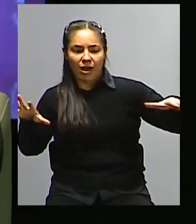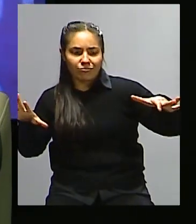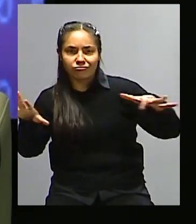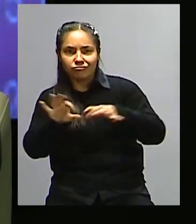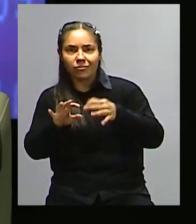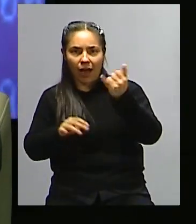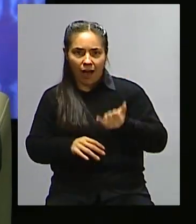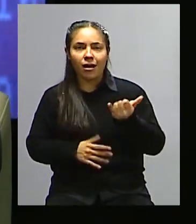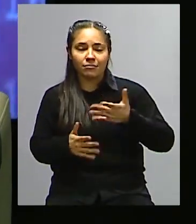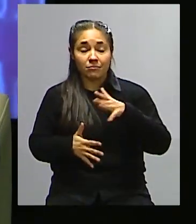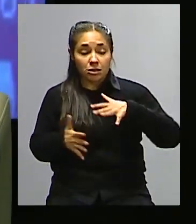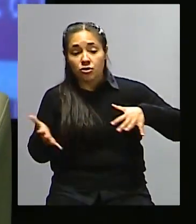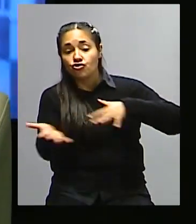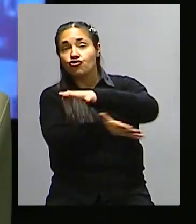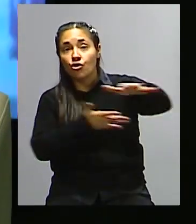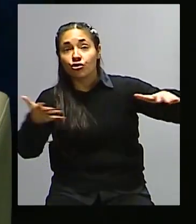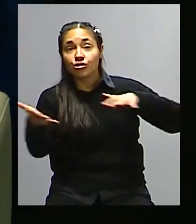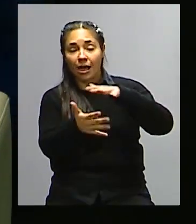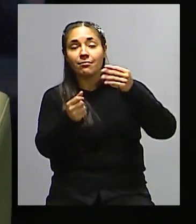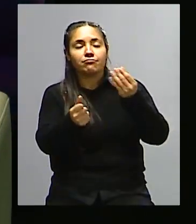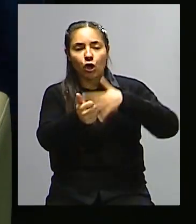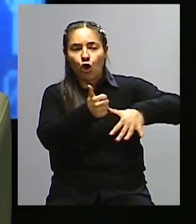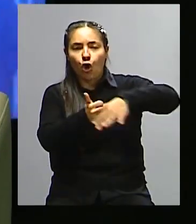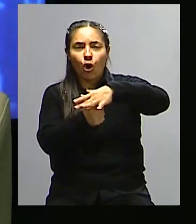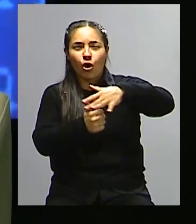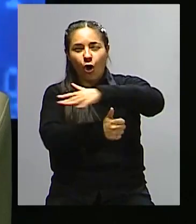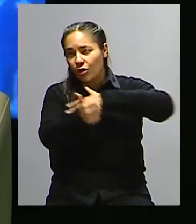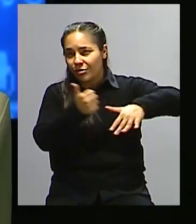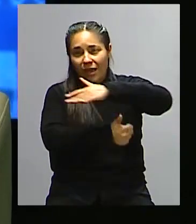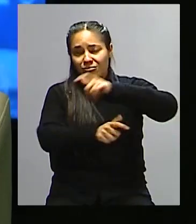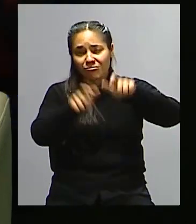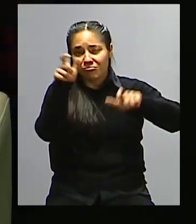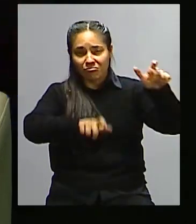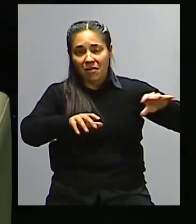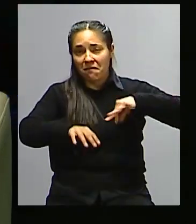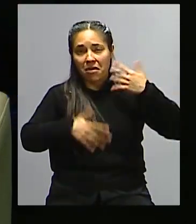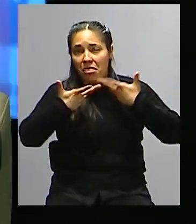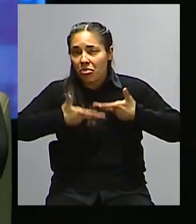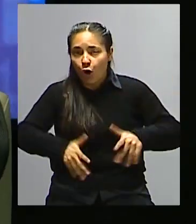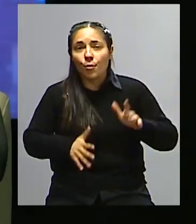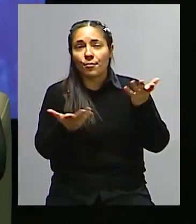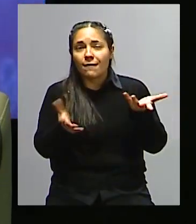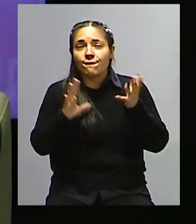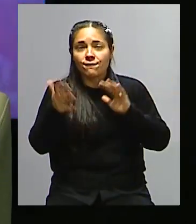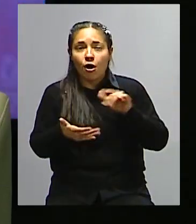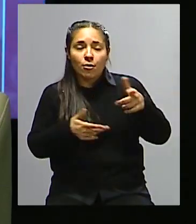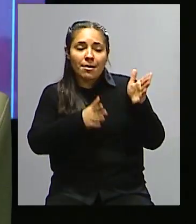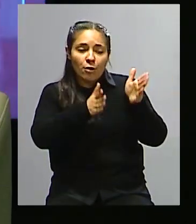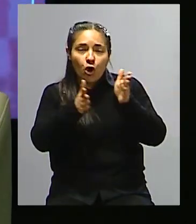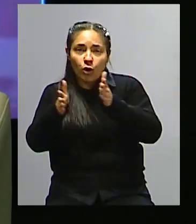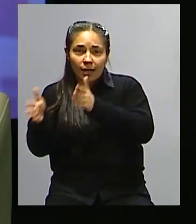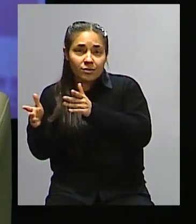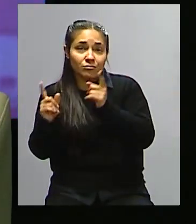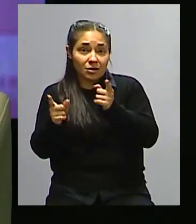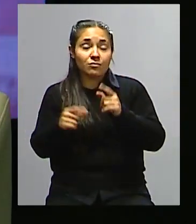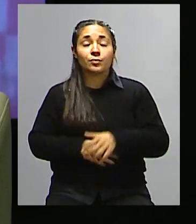contexto social en el que se desarrollan las actividades de la vida de las personas, en estas formas de organizaciones que hemos